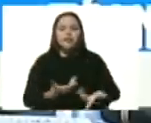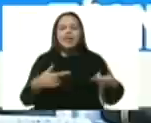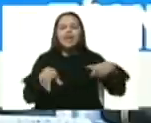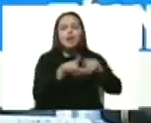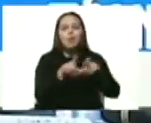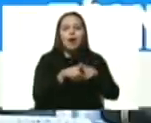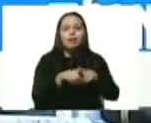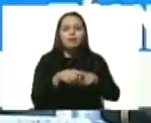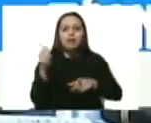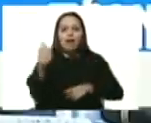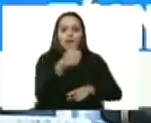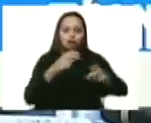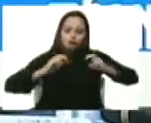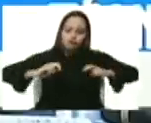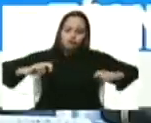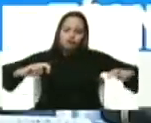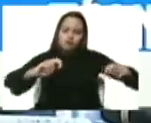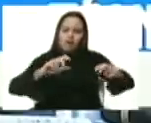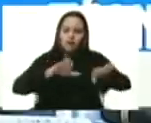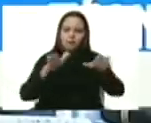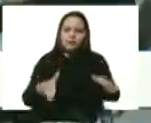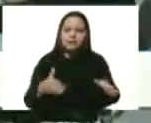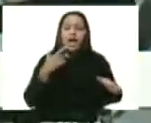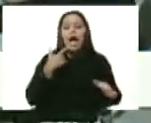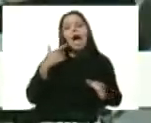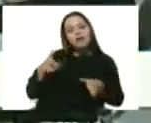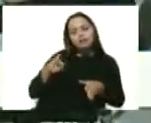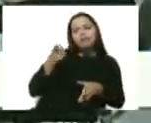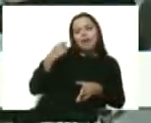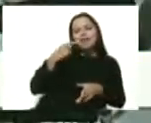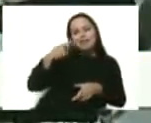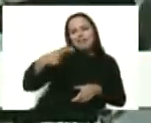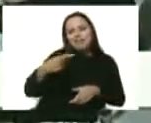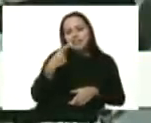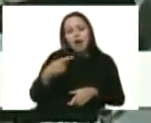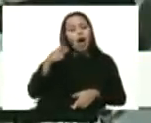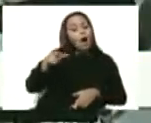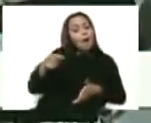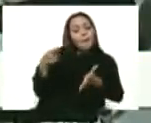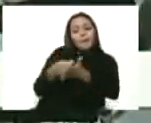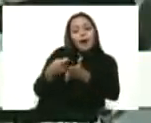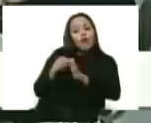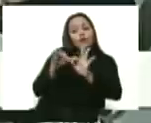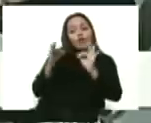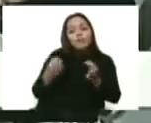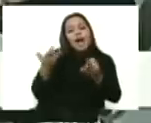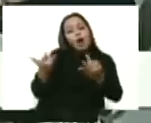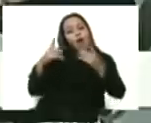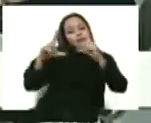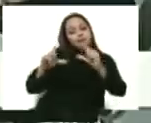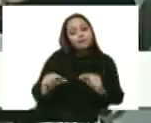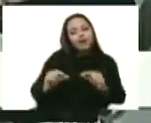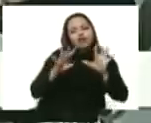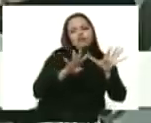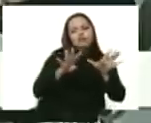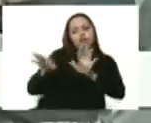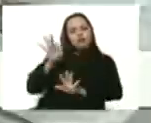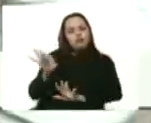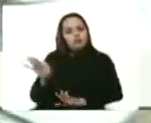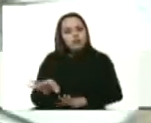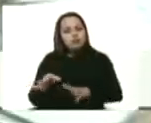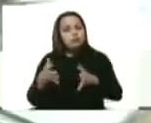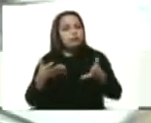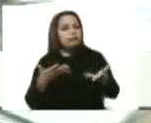mesa mañana le digamos sus ingresos con los que mantienen a su familia se van a disminuir en un 99%.